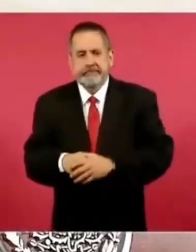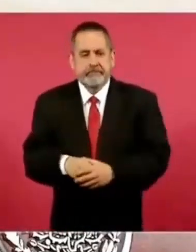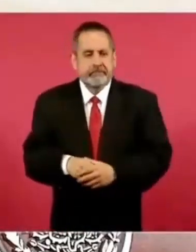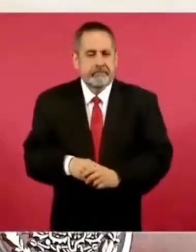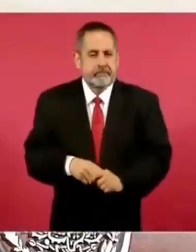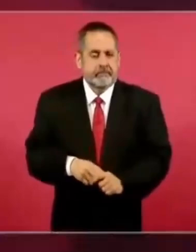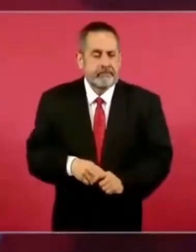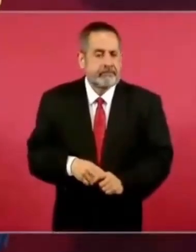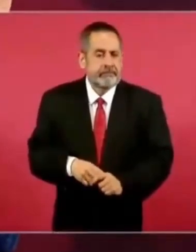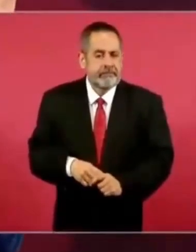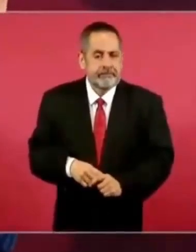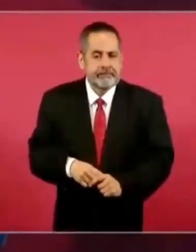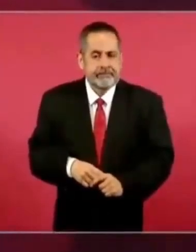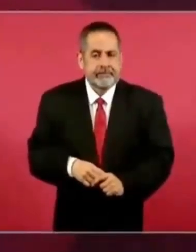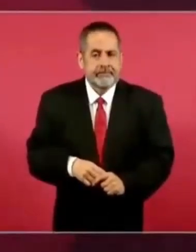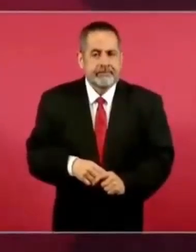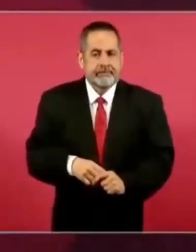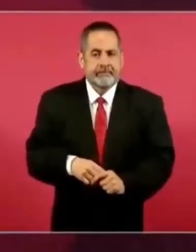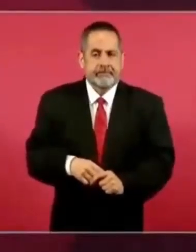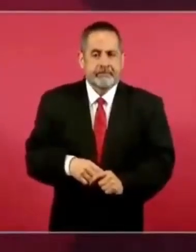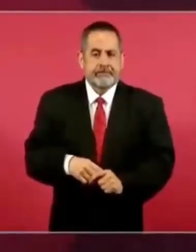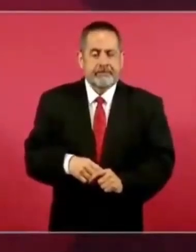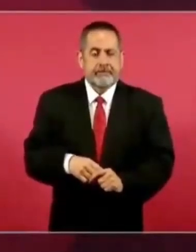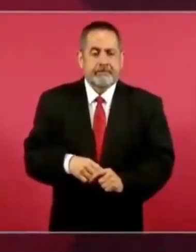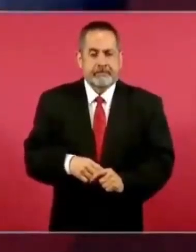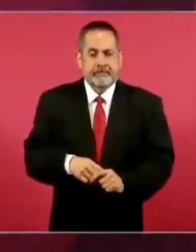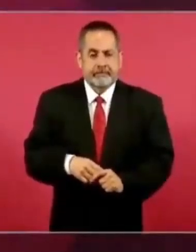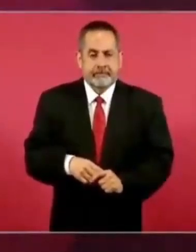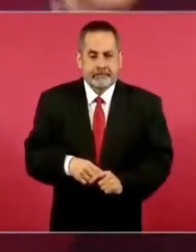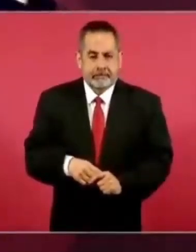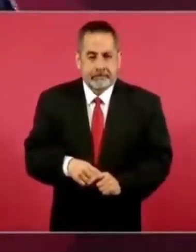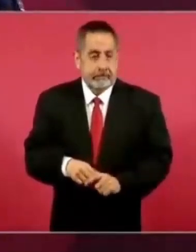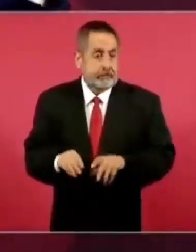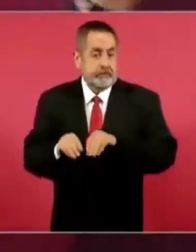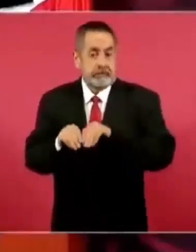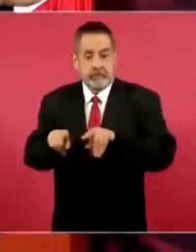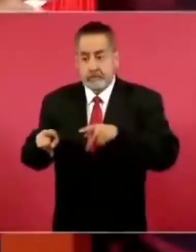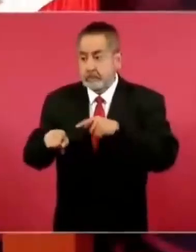se sabe en todo el país,